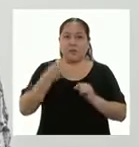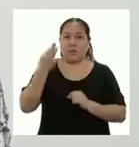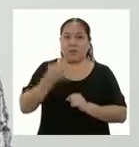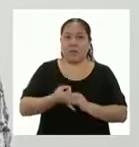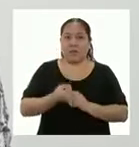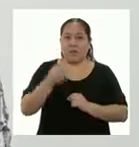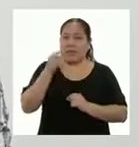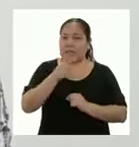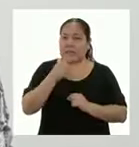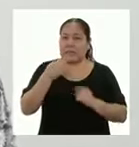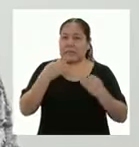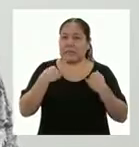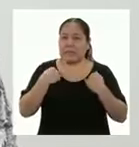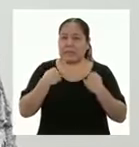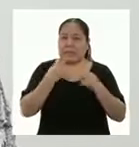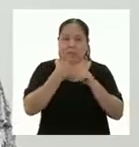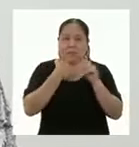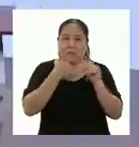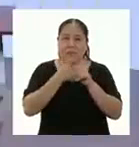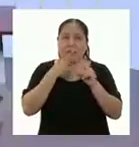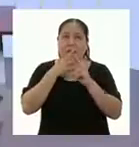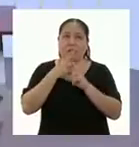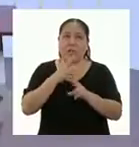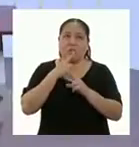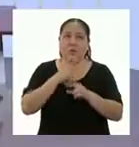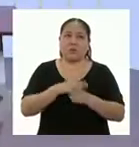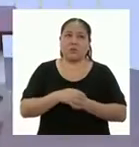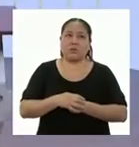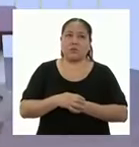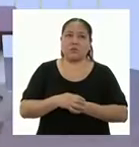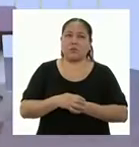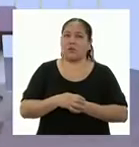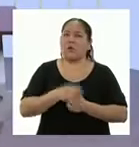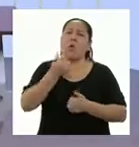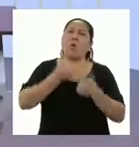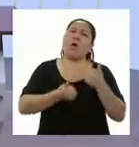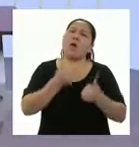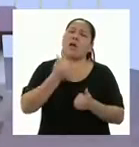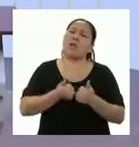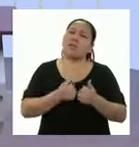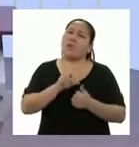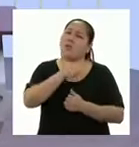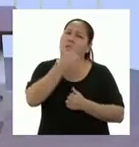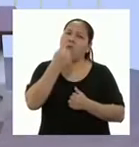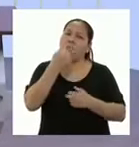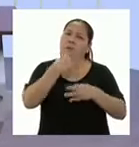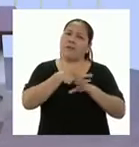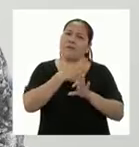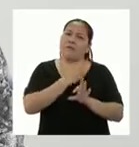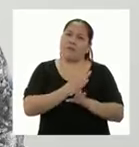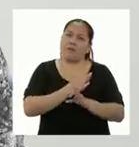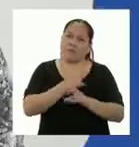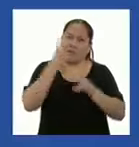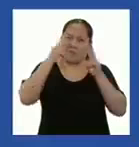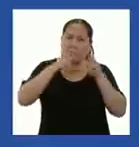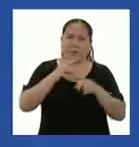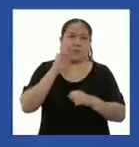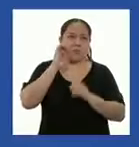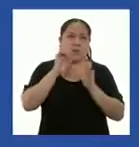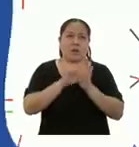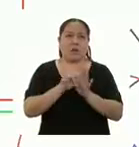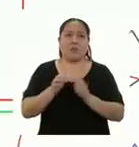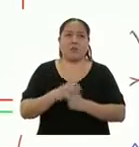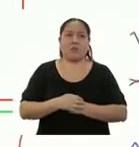pregunta tiene varias opciones de respuesta. ¿Qué otras formas geométricas ves en el terreno? Por